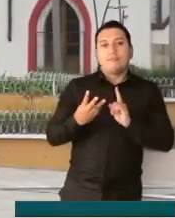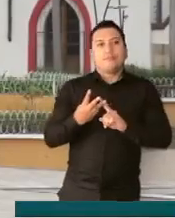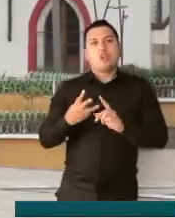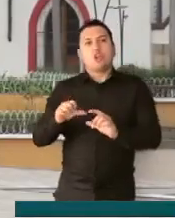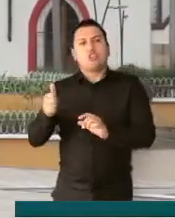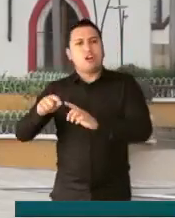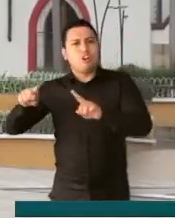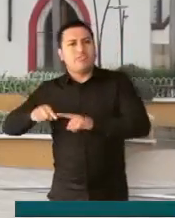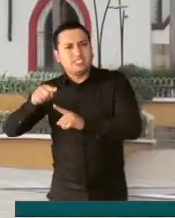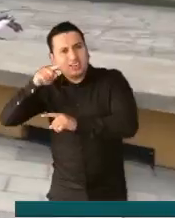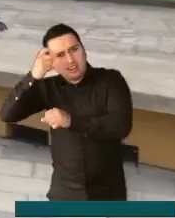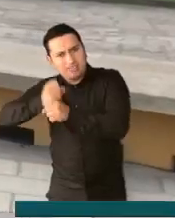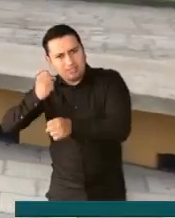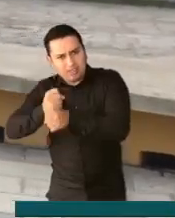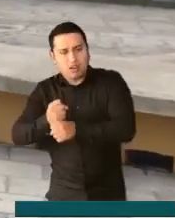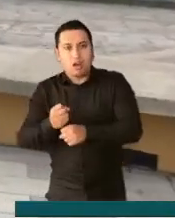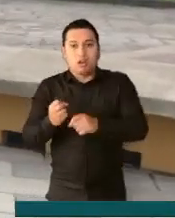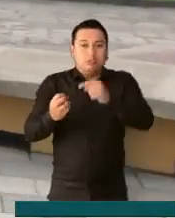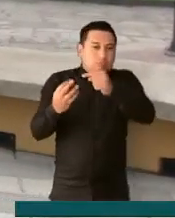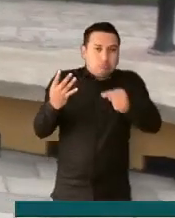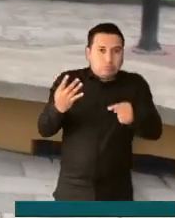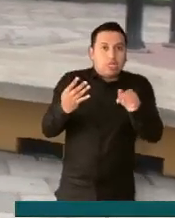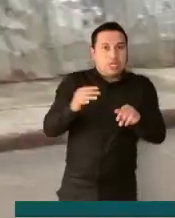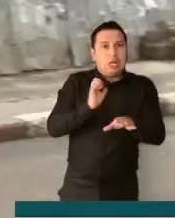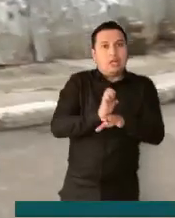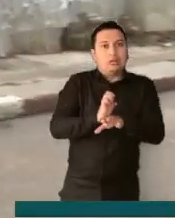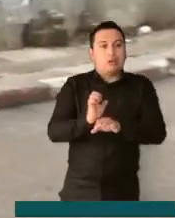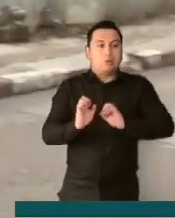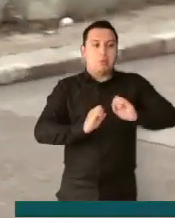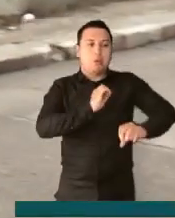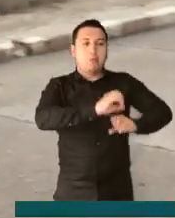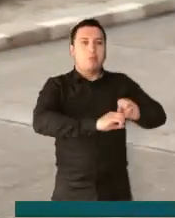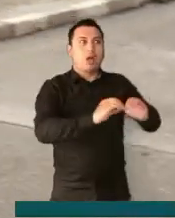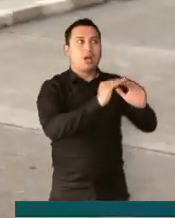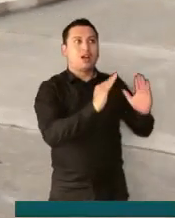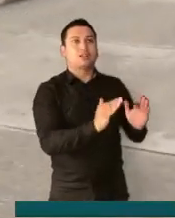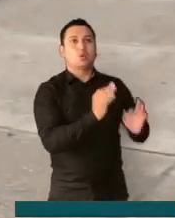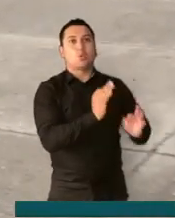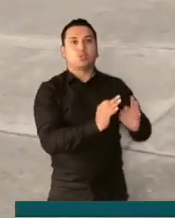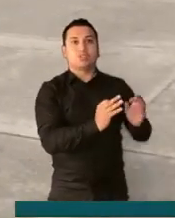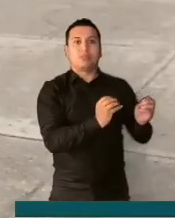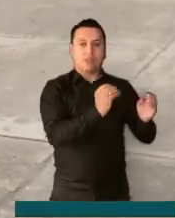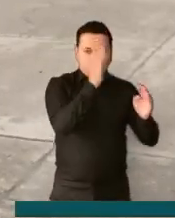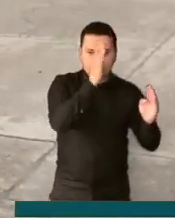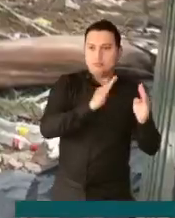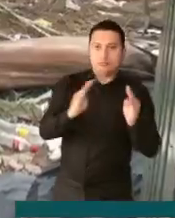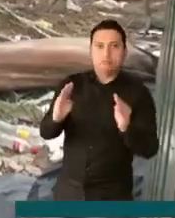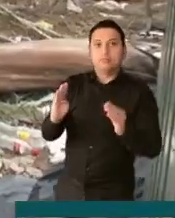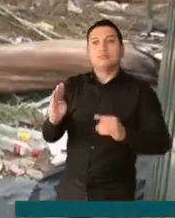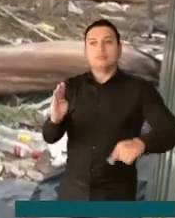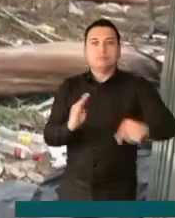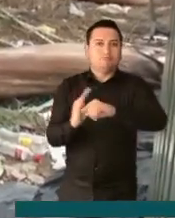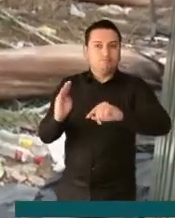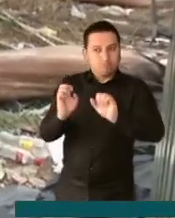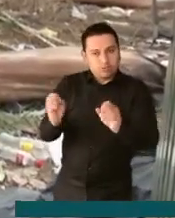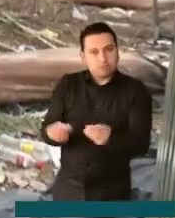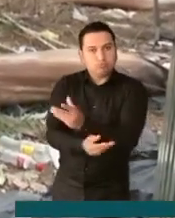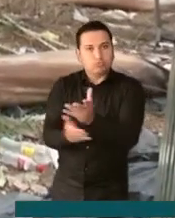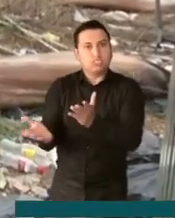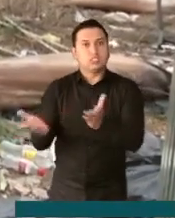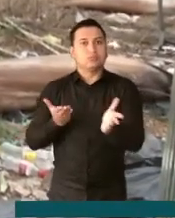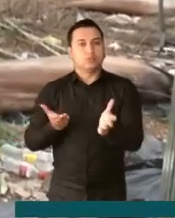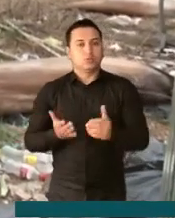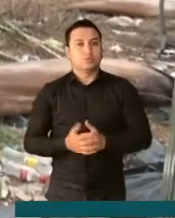y otra oficina de trabajo, son las entidades que llegarán en los próximos meses a esta región del país y se ubicarán en esta Casa de